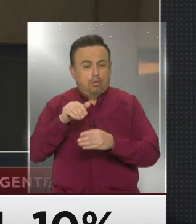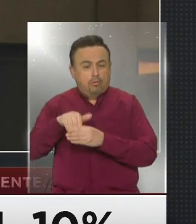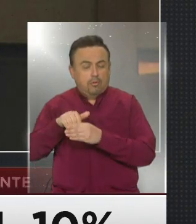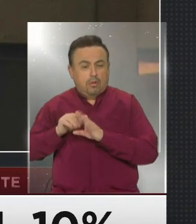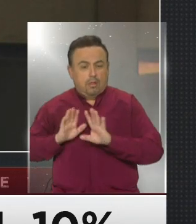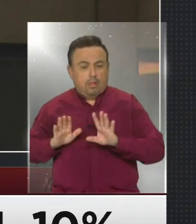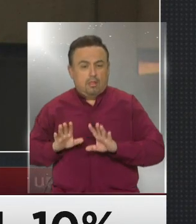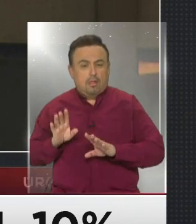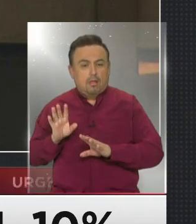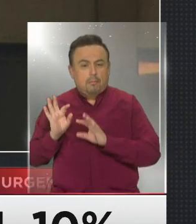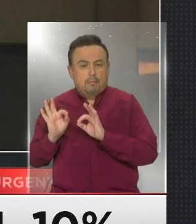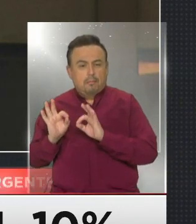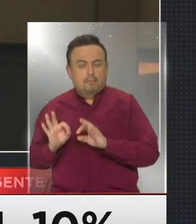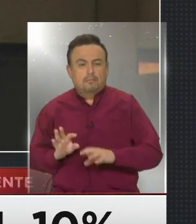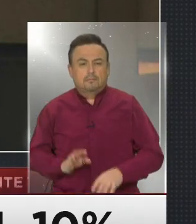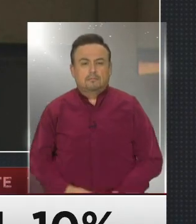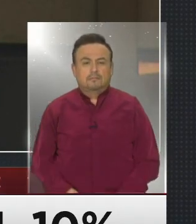en particular.